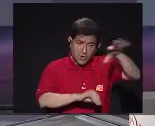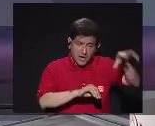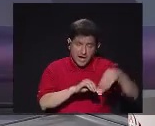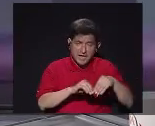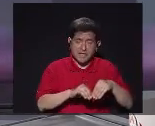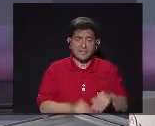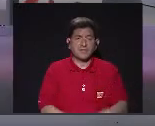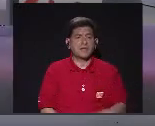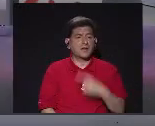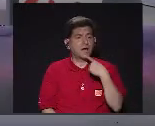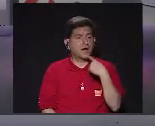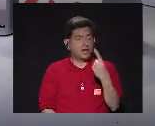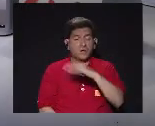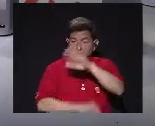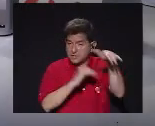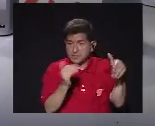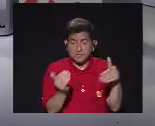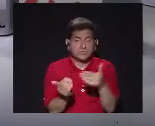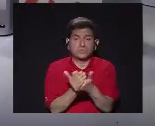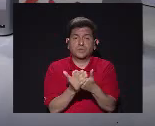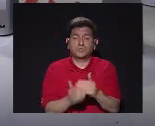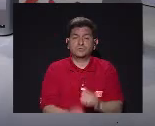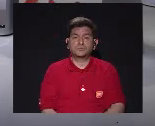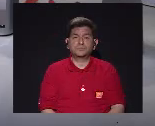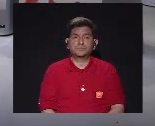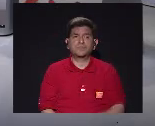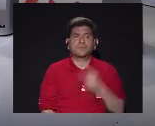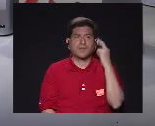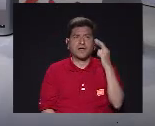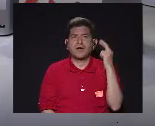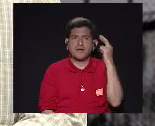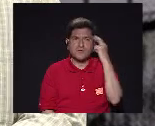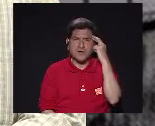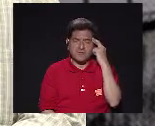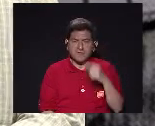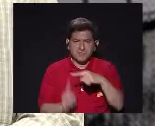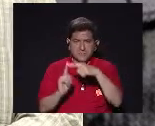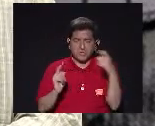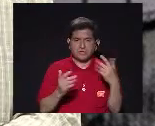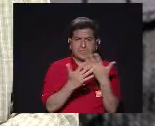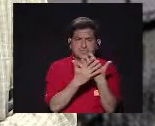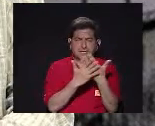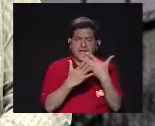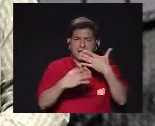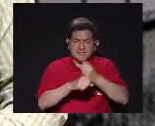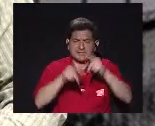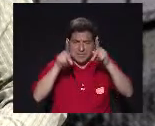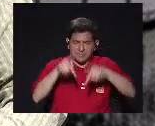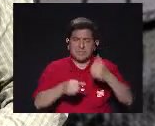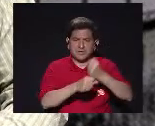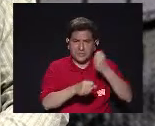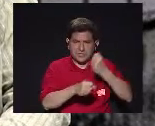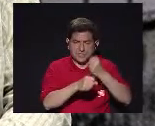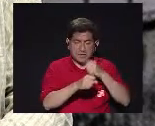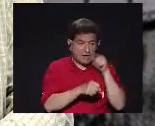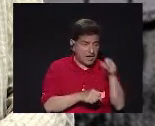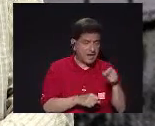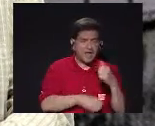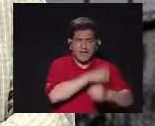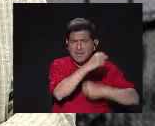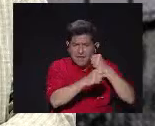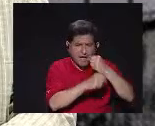Definitivamente Yo quería aportar A las palabras Que han dicho todos Algunas reflexiones Que desde la cárcel Hemos hecho